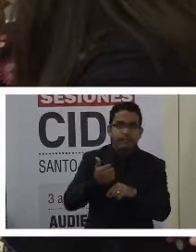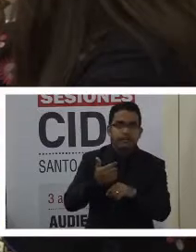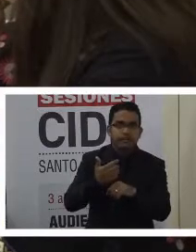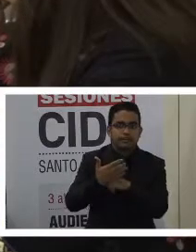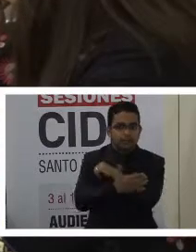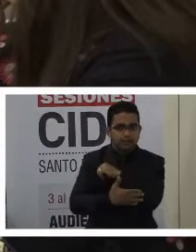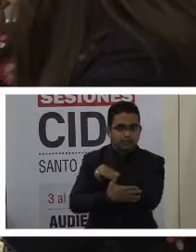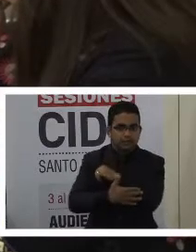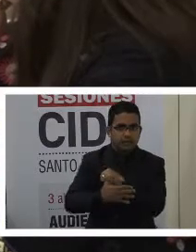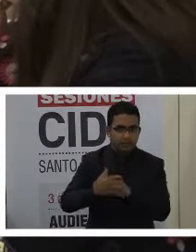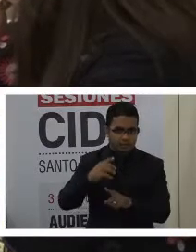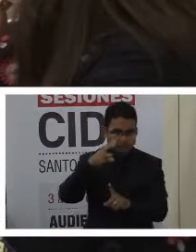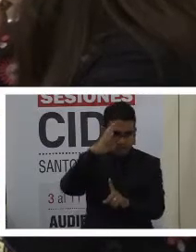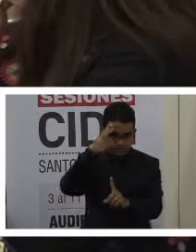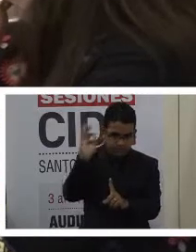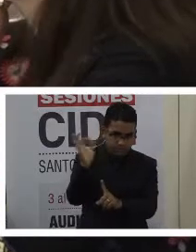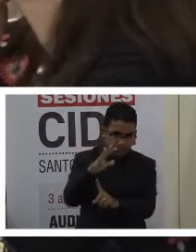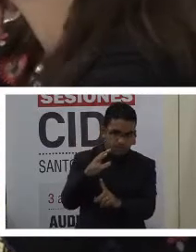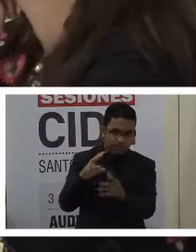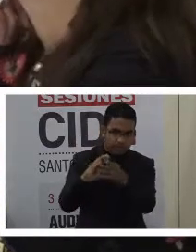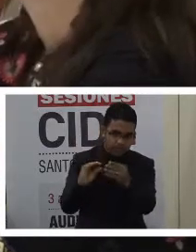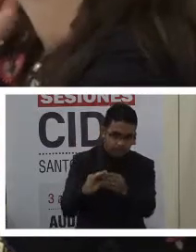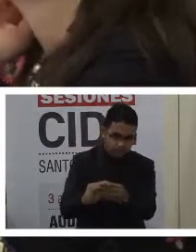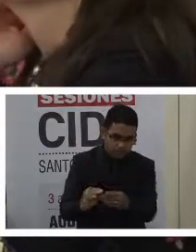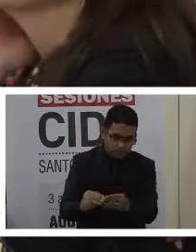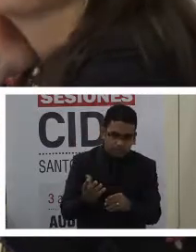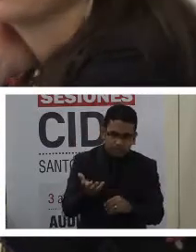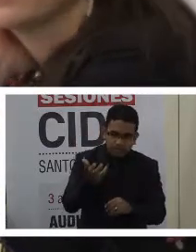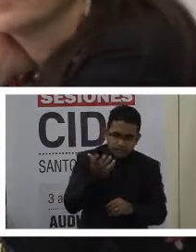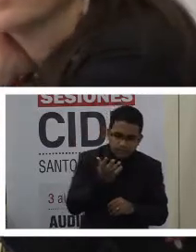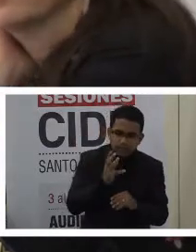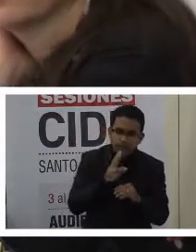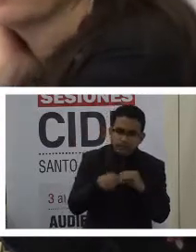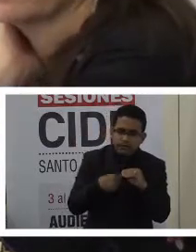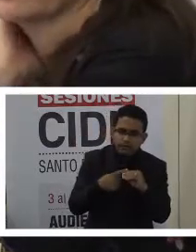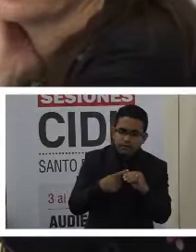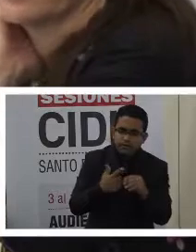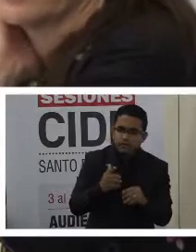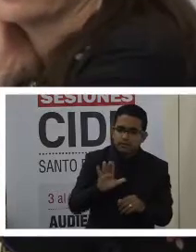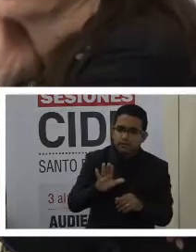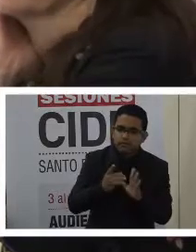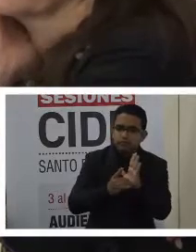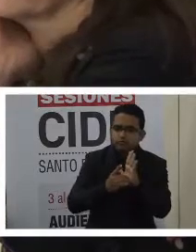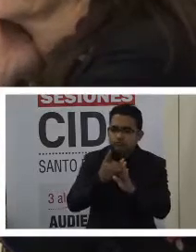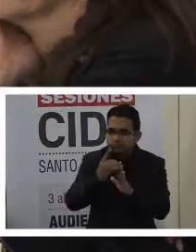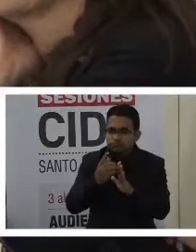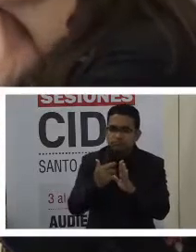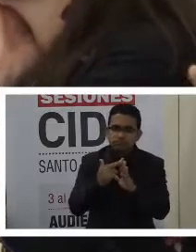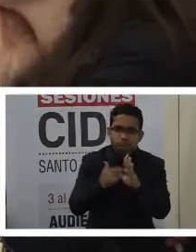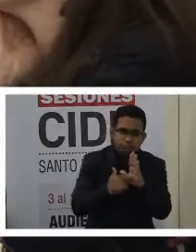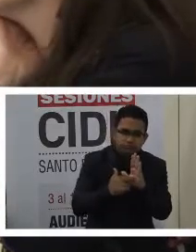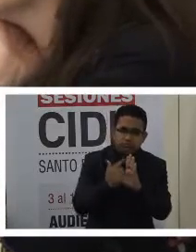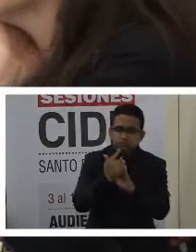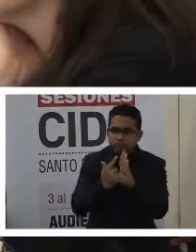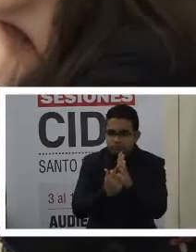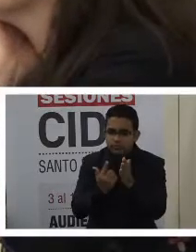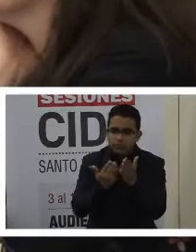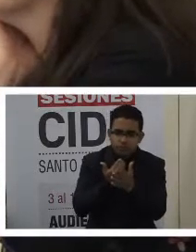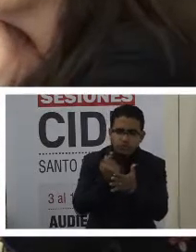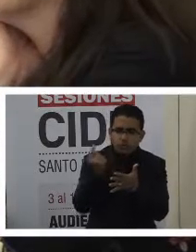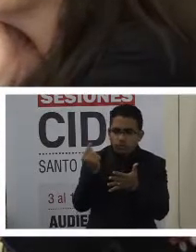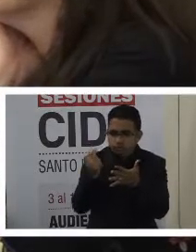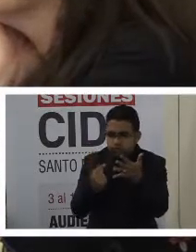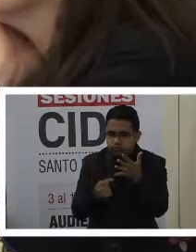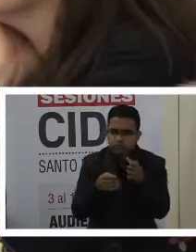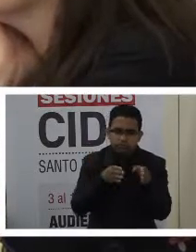la información que se nos proporciona respecto a desarrollos normativos y de políticas y de